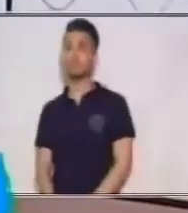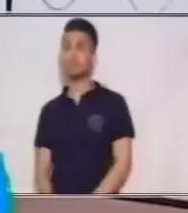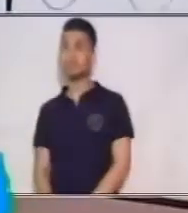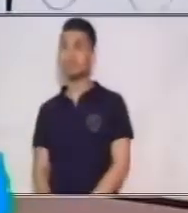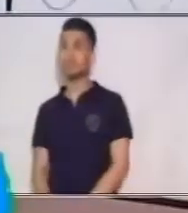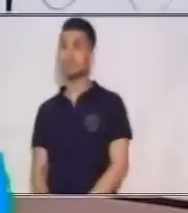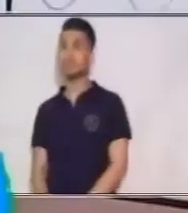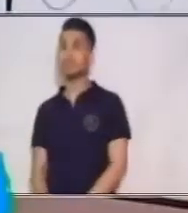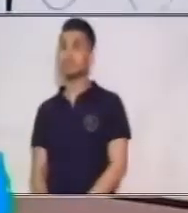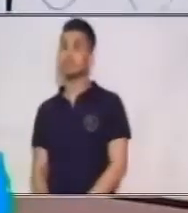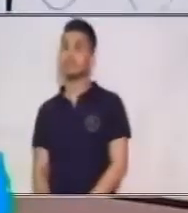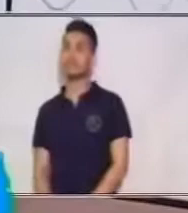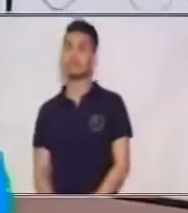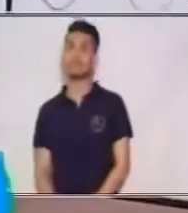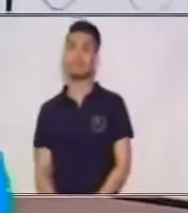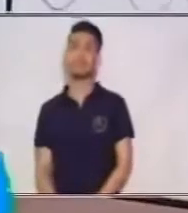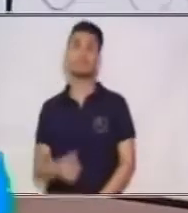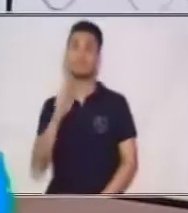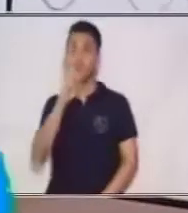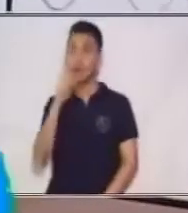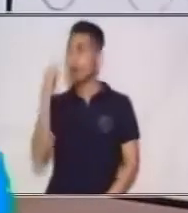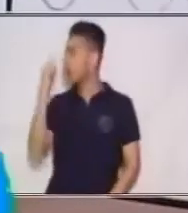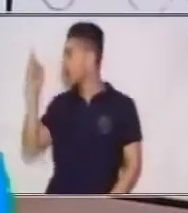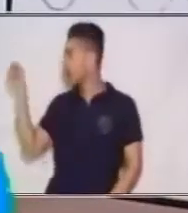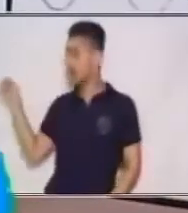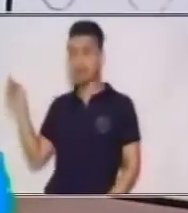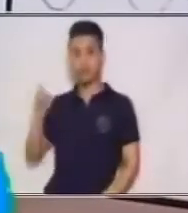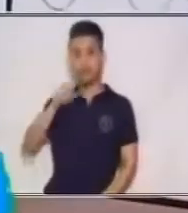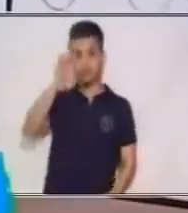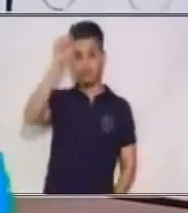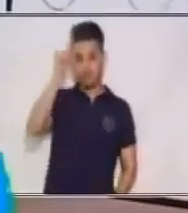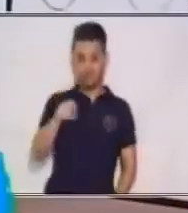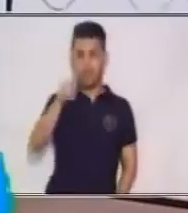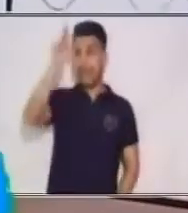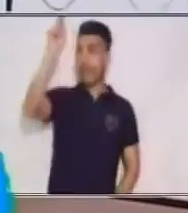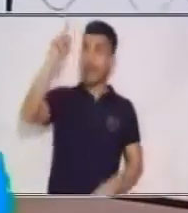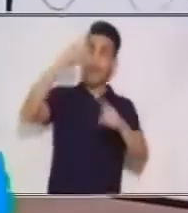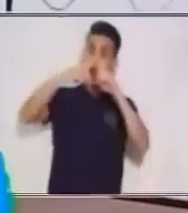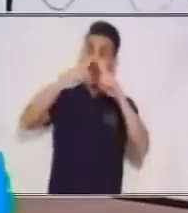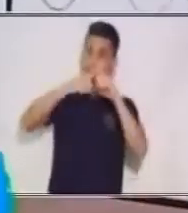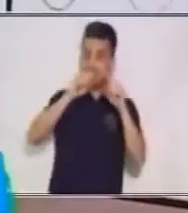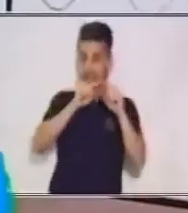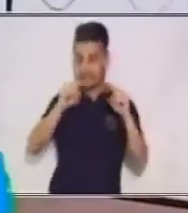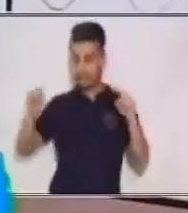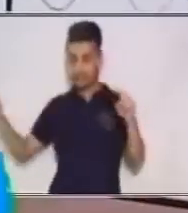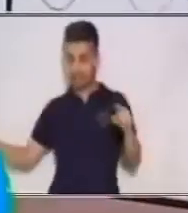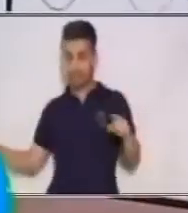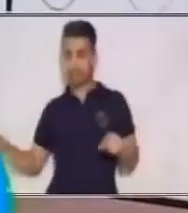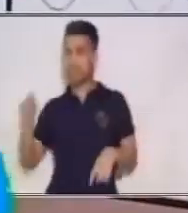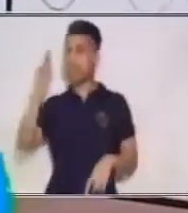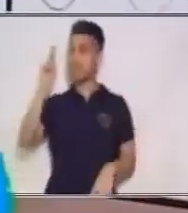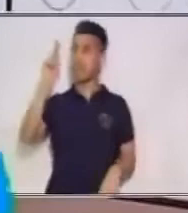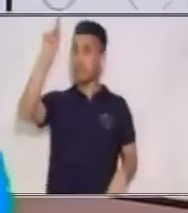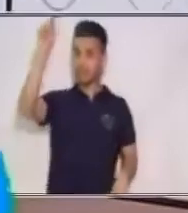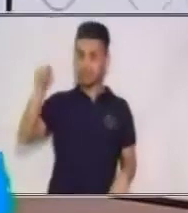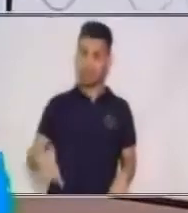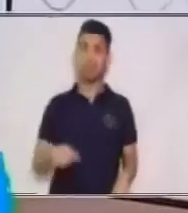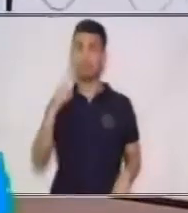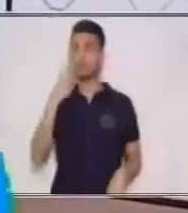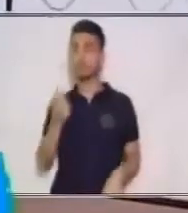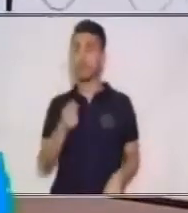,4, 1 en X y 4 en Y. Bien,